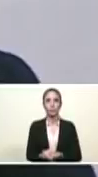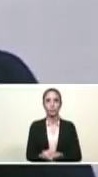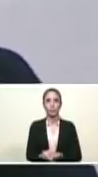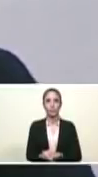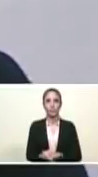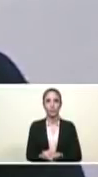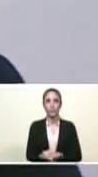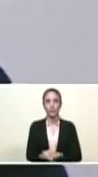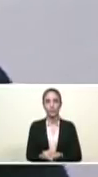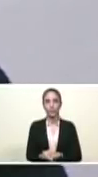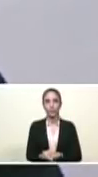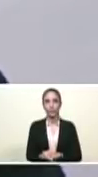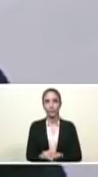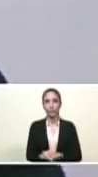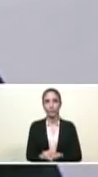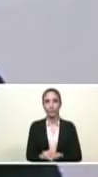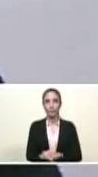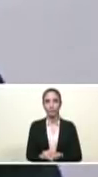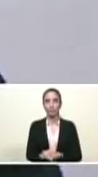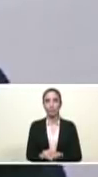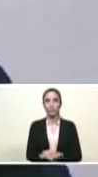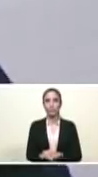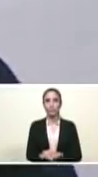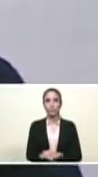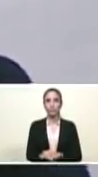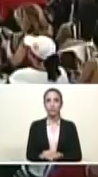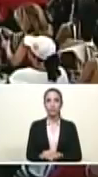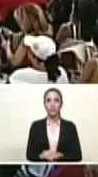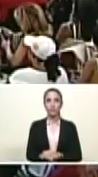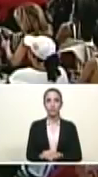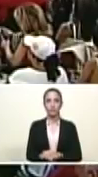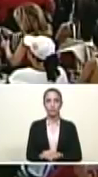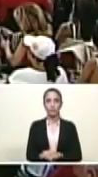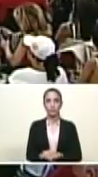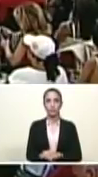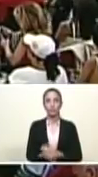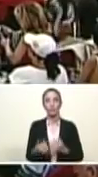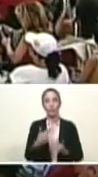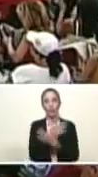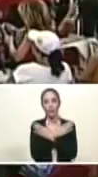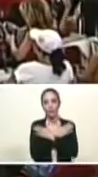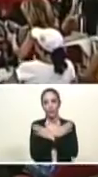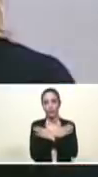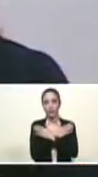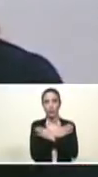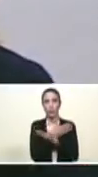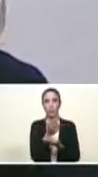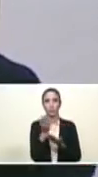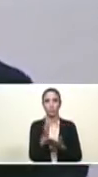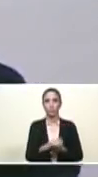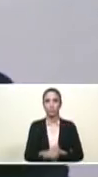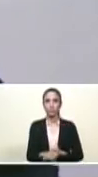Milagro González. Milagro González. Te felicito, Milagro. Gracias.